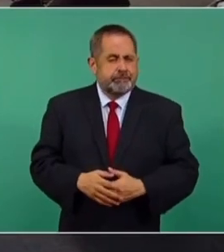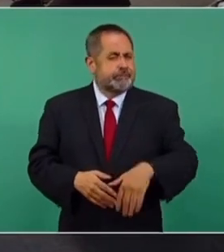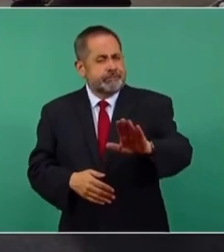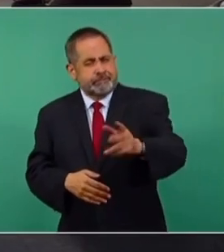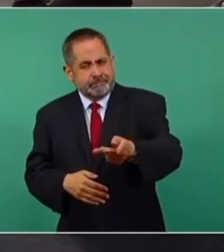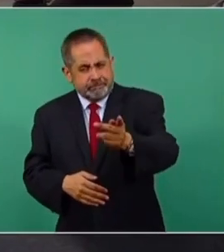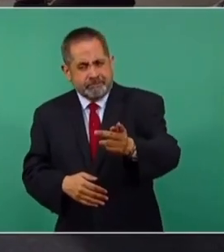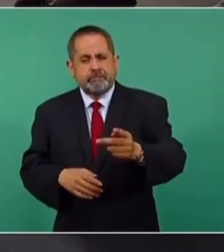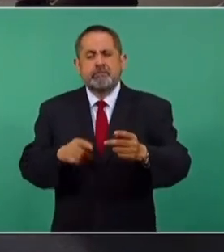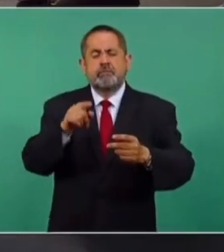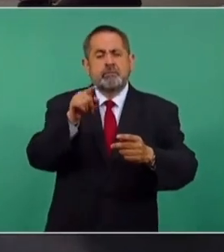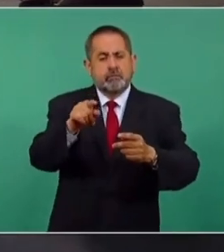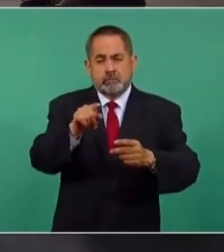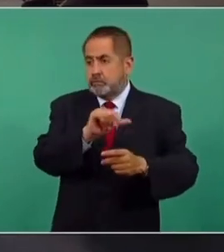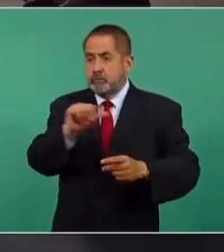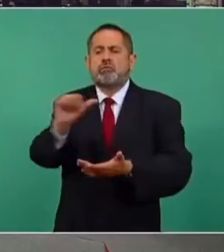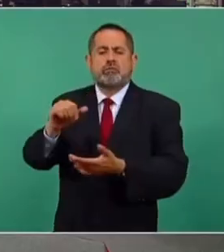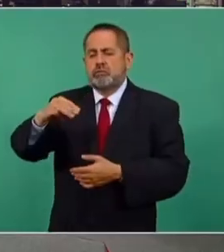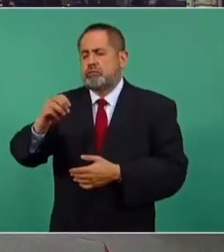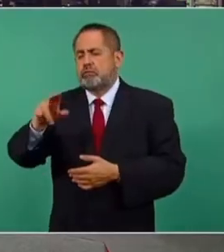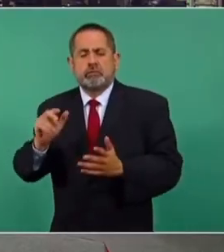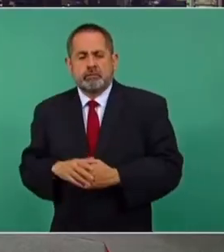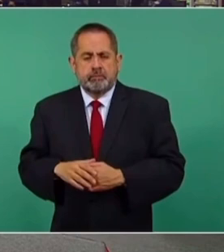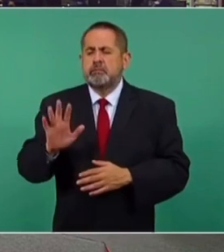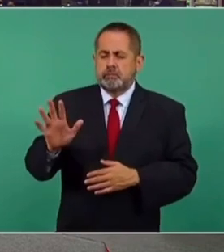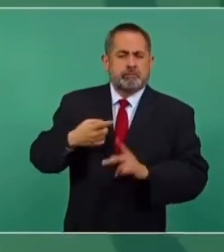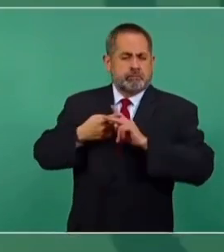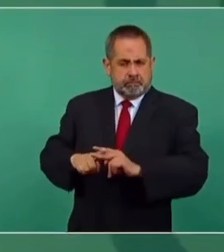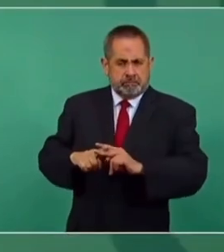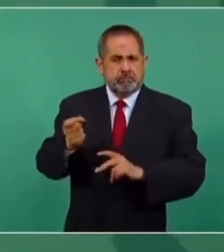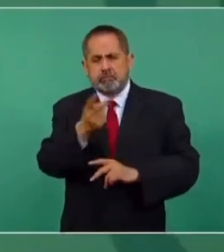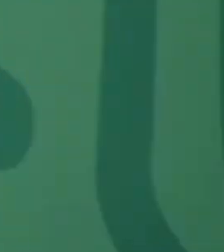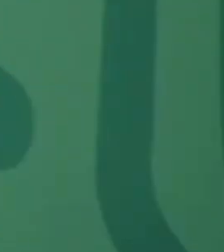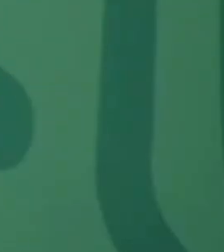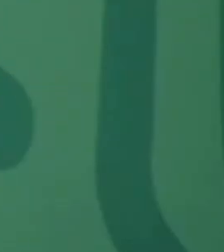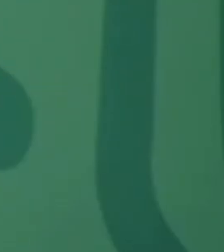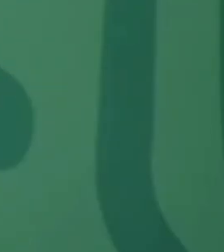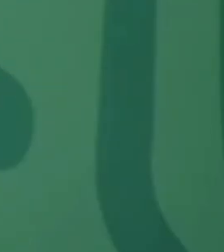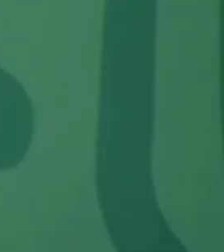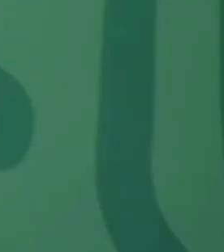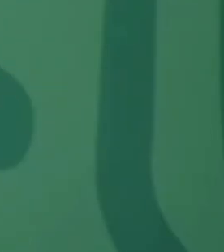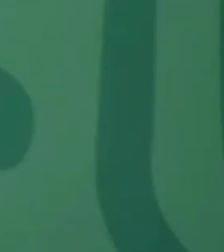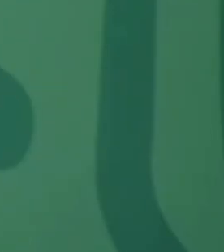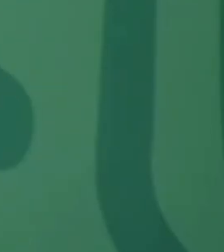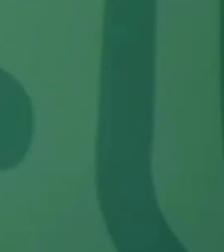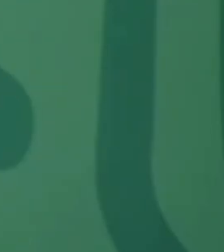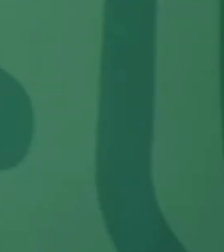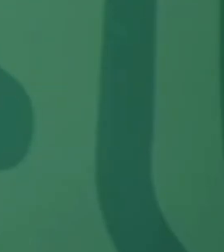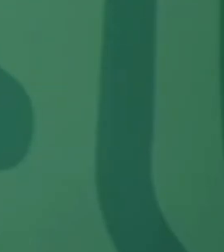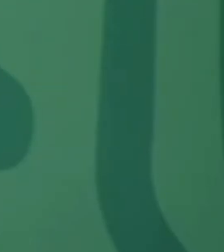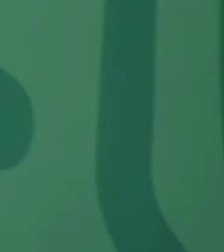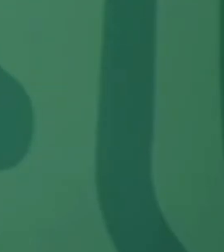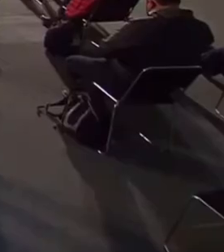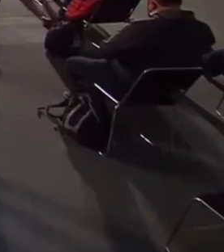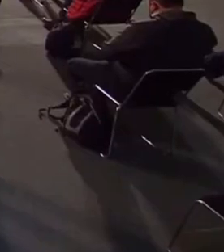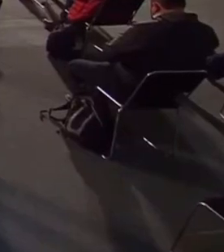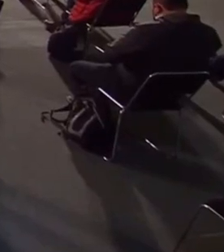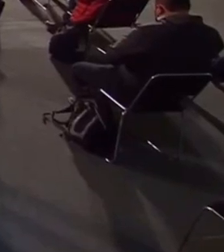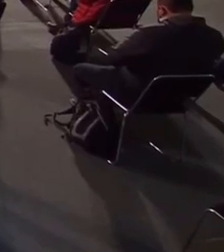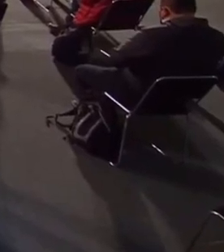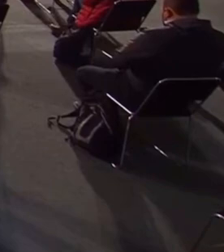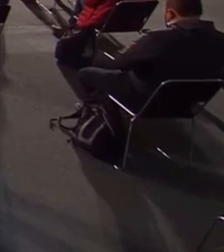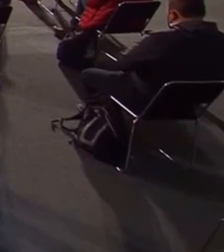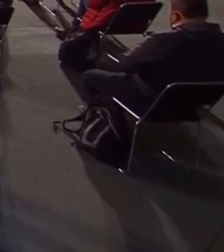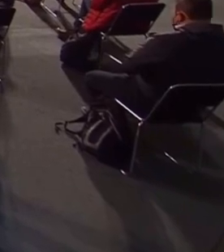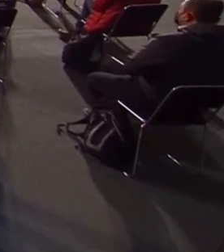los gobernadores o sólo en los casos de las administraciones morenistas? O empezar con los que están entrando y lo vamos a ir haciendo con todos. ¿Y entonces no implica la